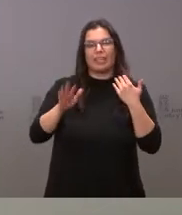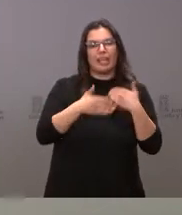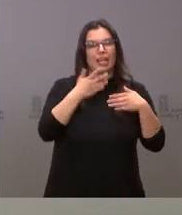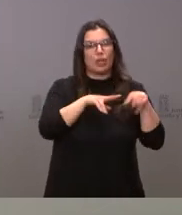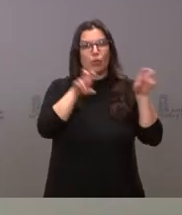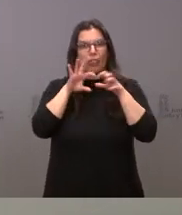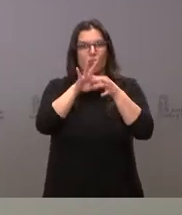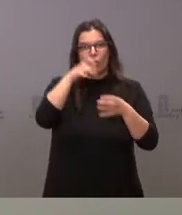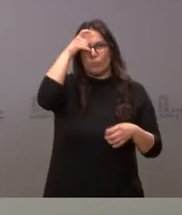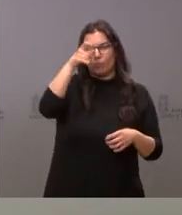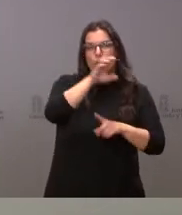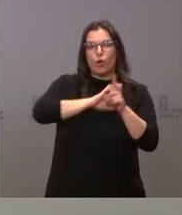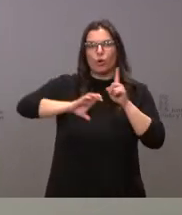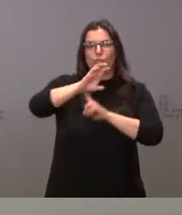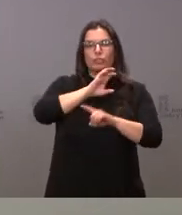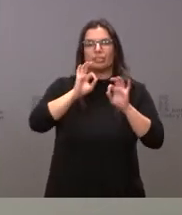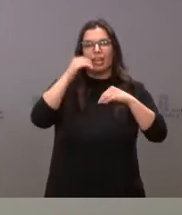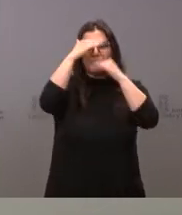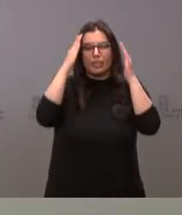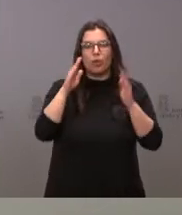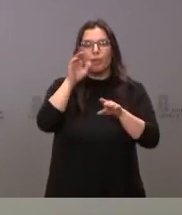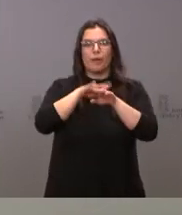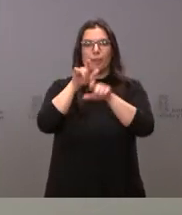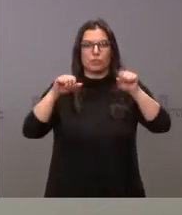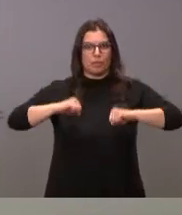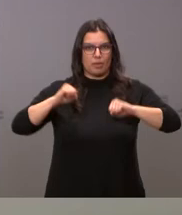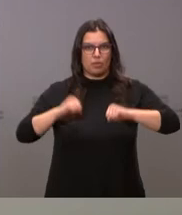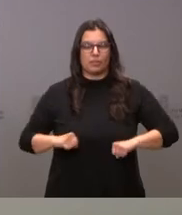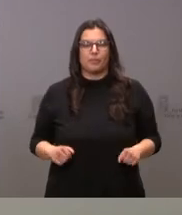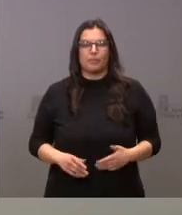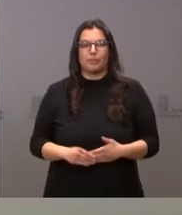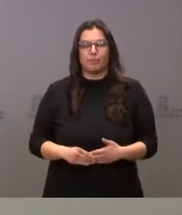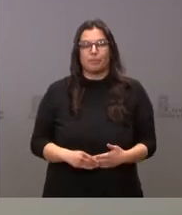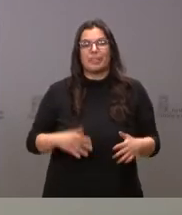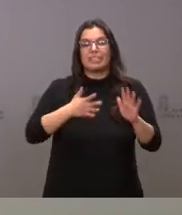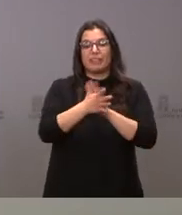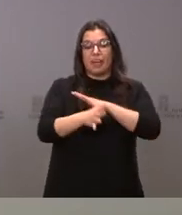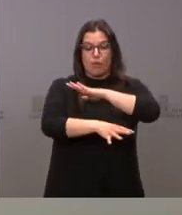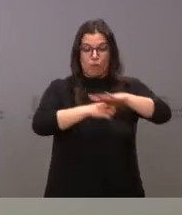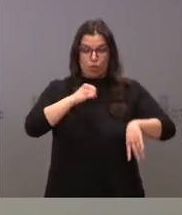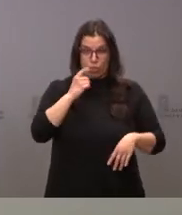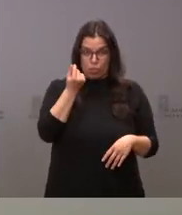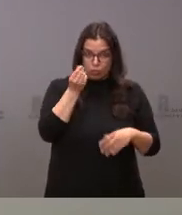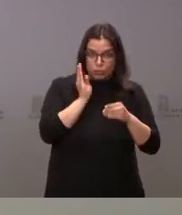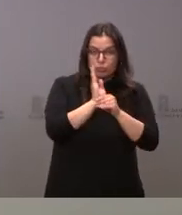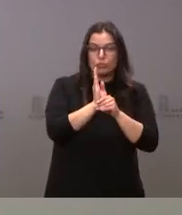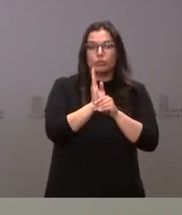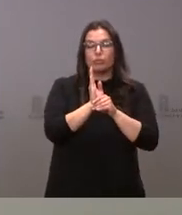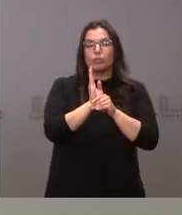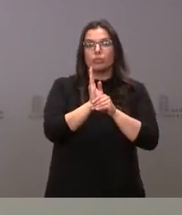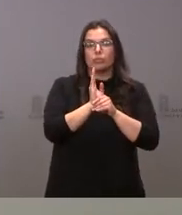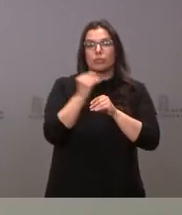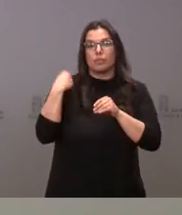en contextos de atención a personas mayores. Estamos hablando de unos fondos procedentes del